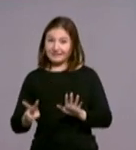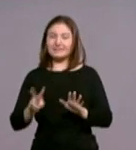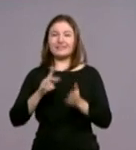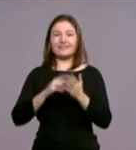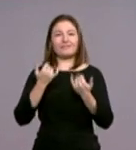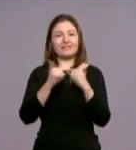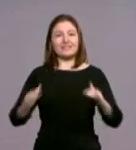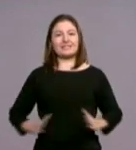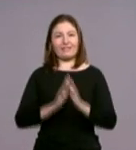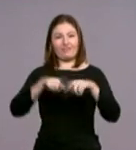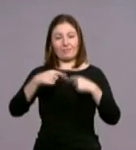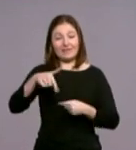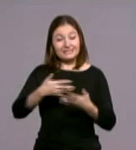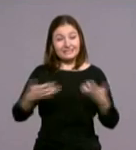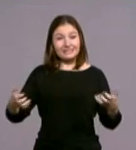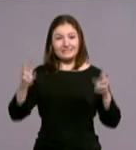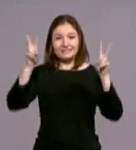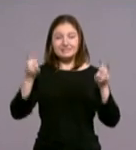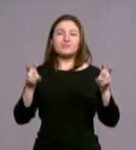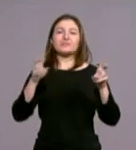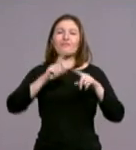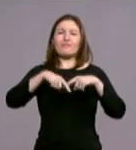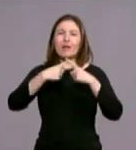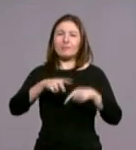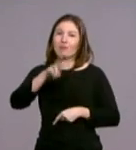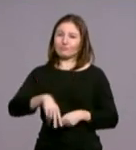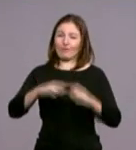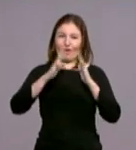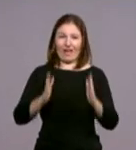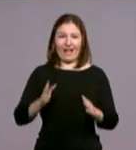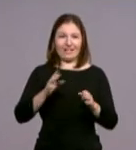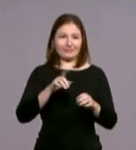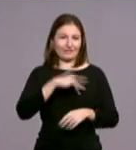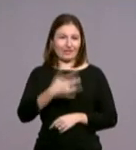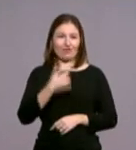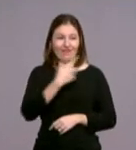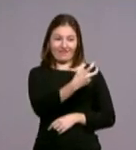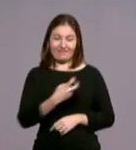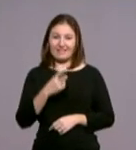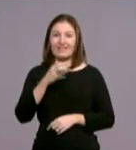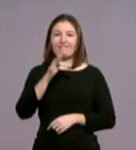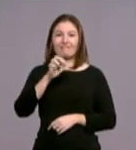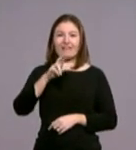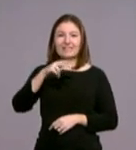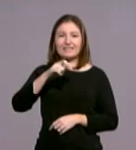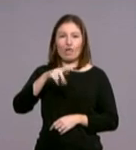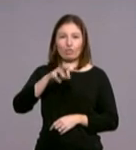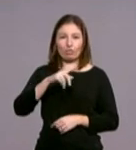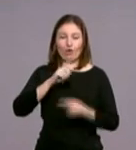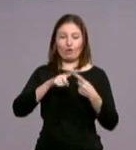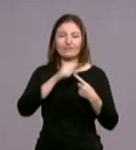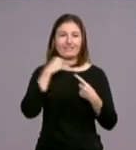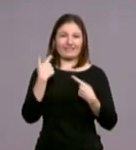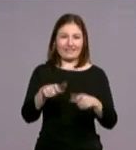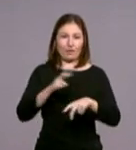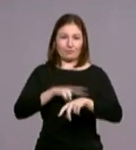celebración es Familia, Hogar de la Misericordia. Y como siempre tenemos con nosotros a Fernando Simón, delegado de Pastoral Familiar de la Diócesis, y a Oristila Valcarcel,